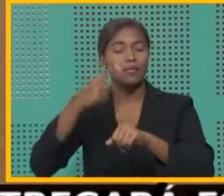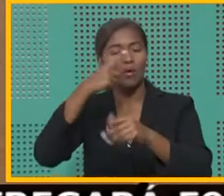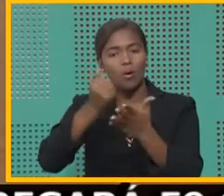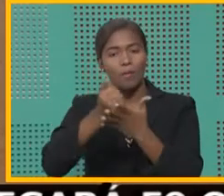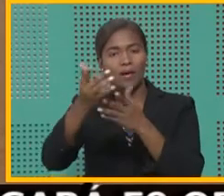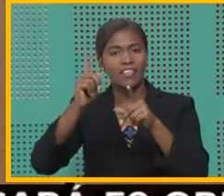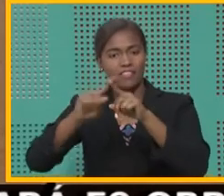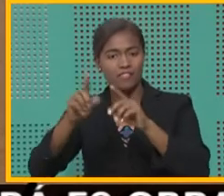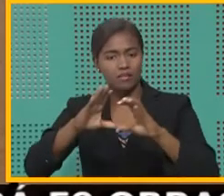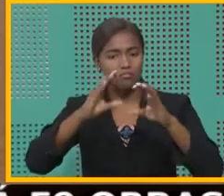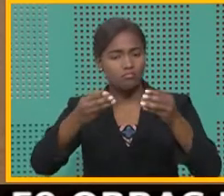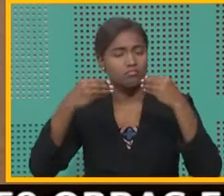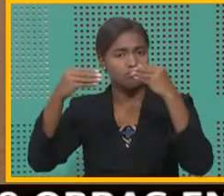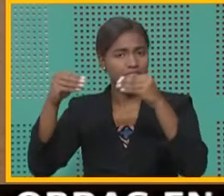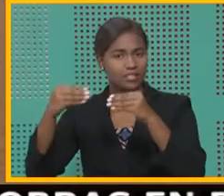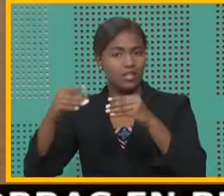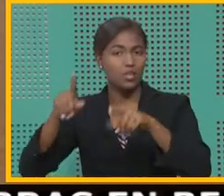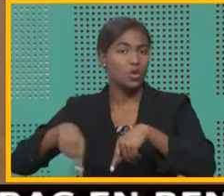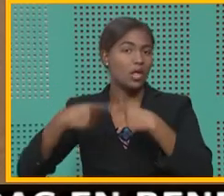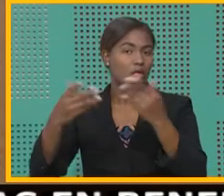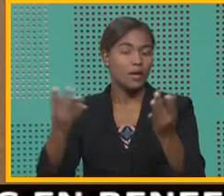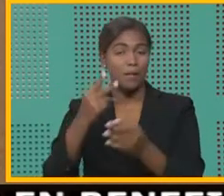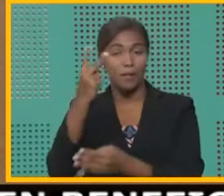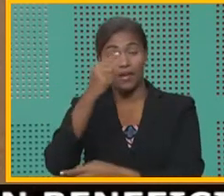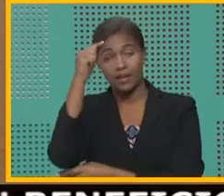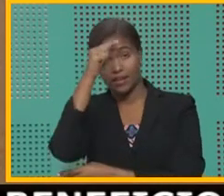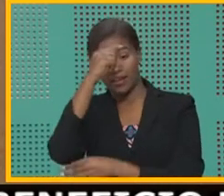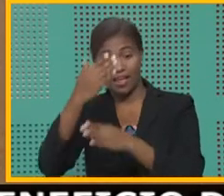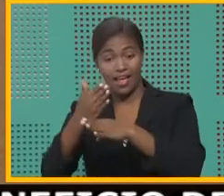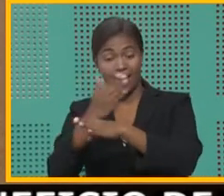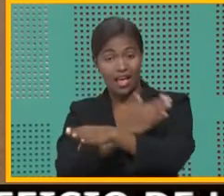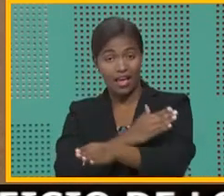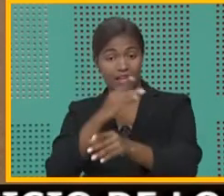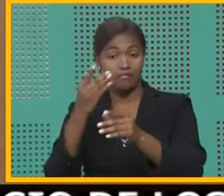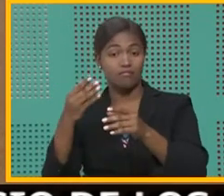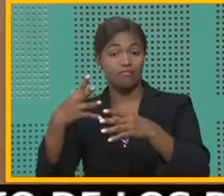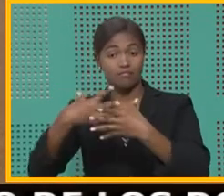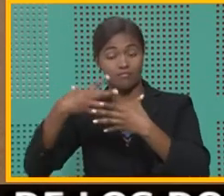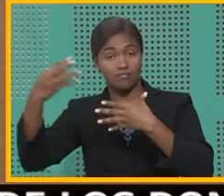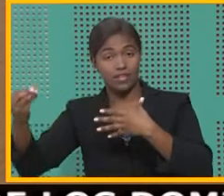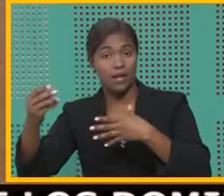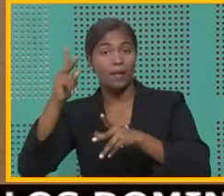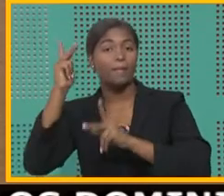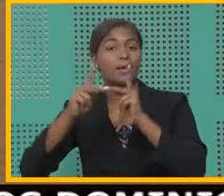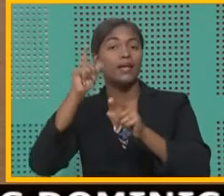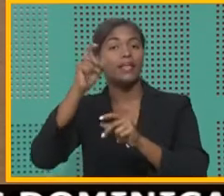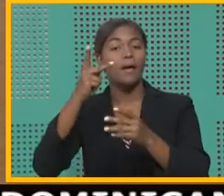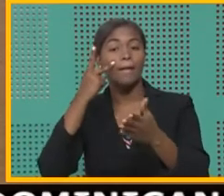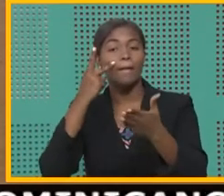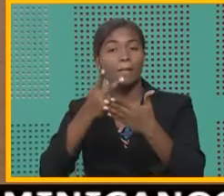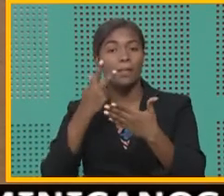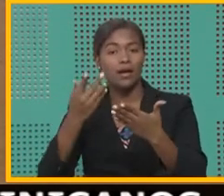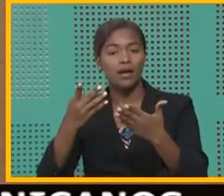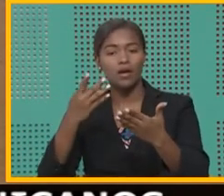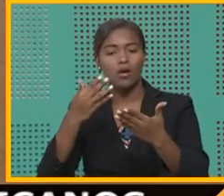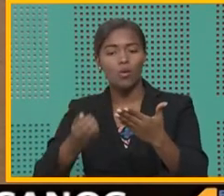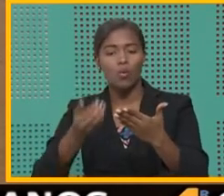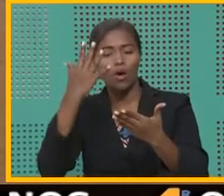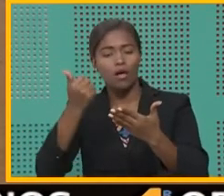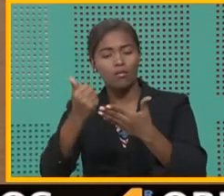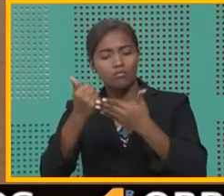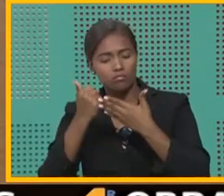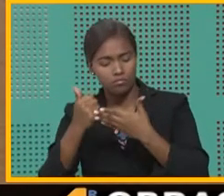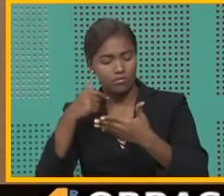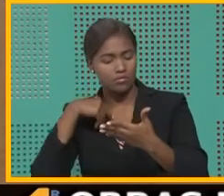establecimiento comercial durante este Viernes Negro. Antes de salir del establecimiento, las personas deben verificar la garantía del producto